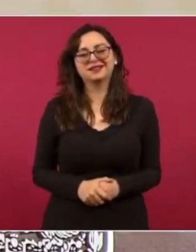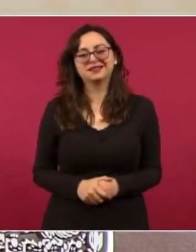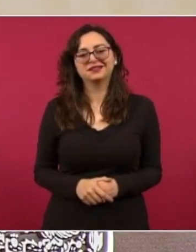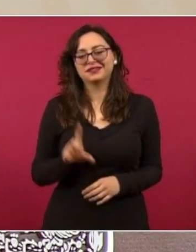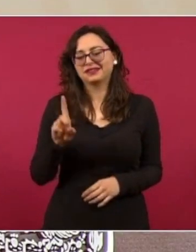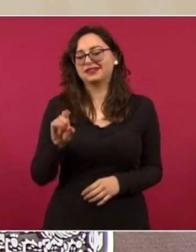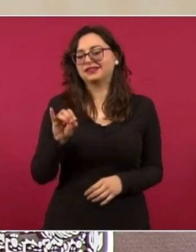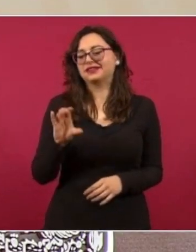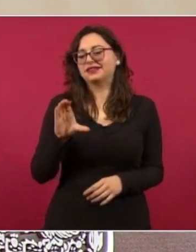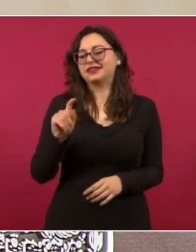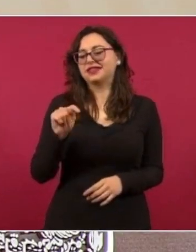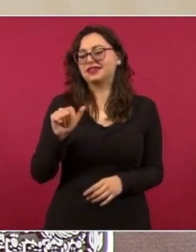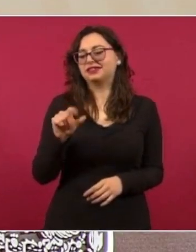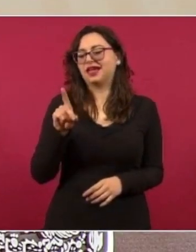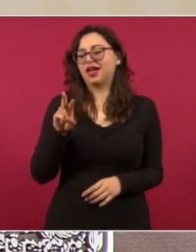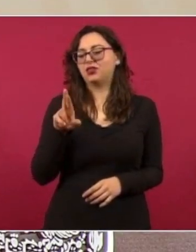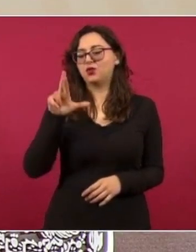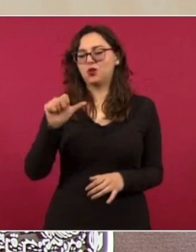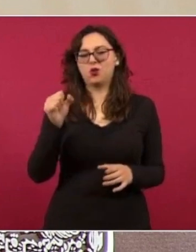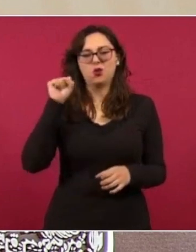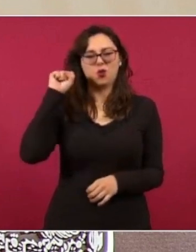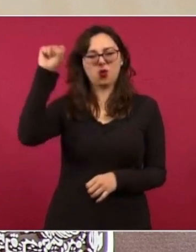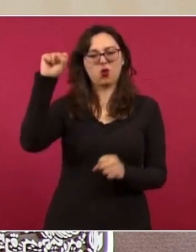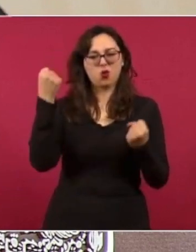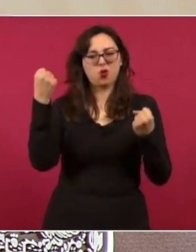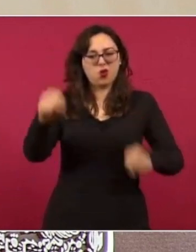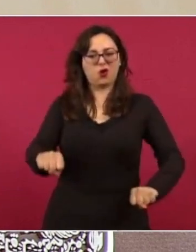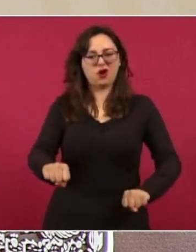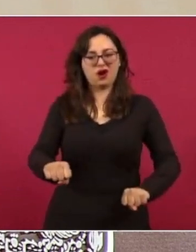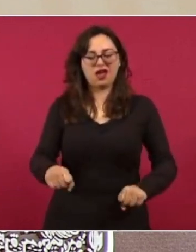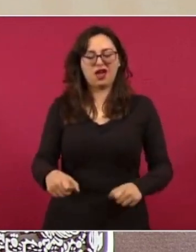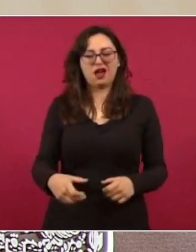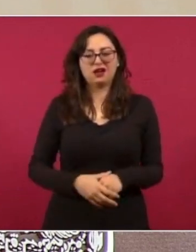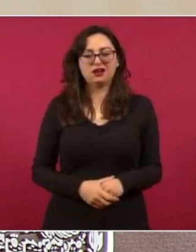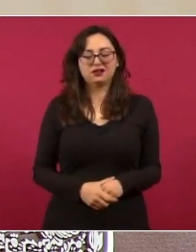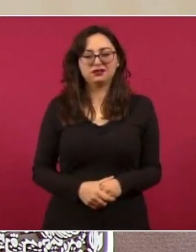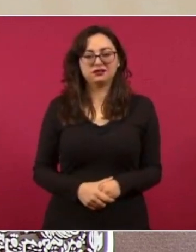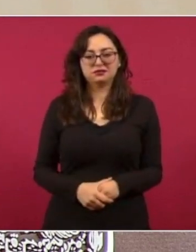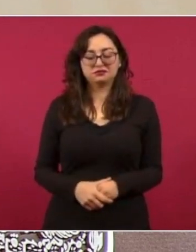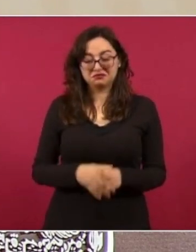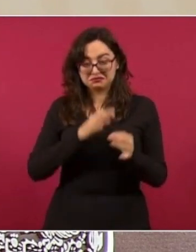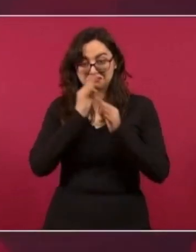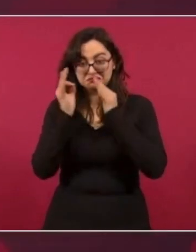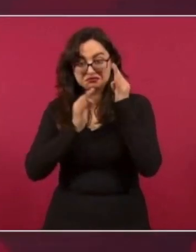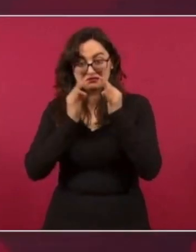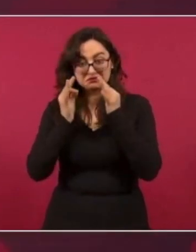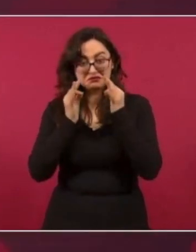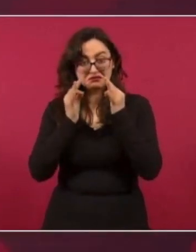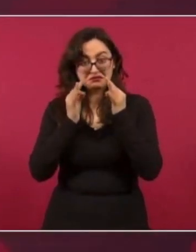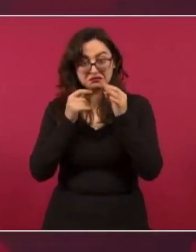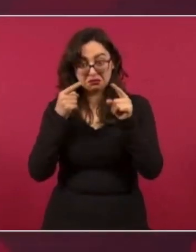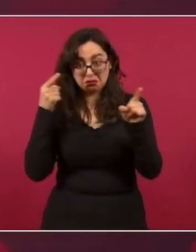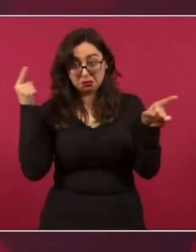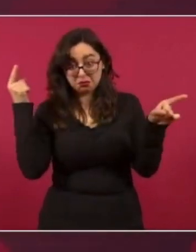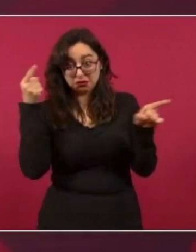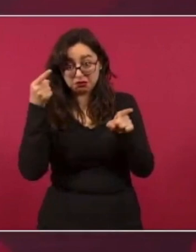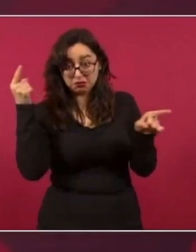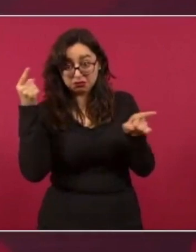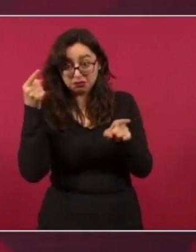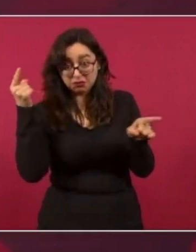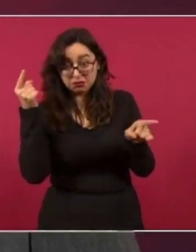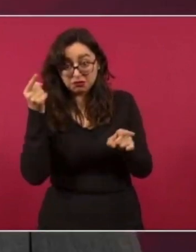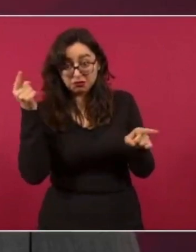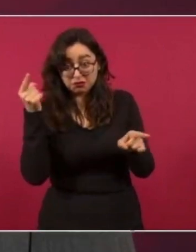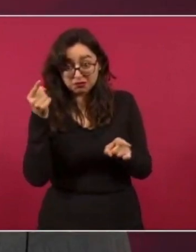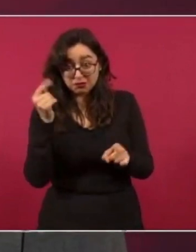como se dan todos los días a mi